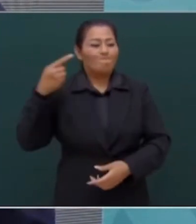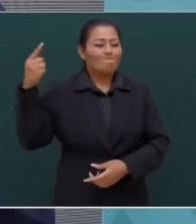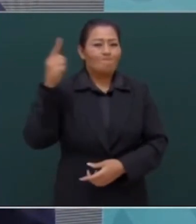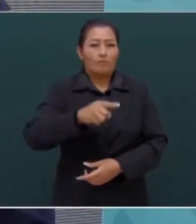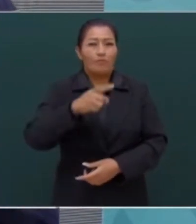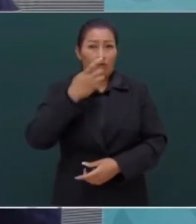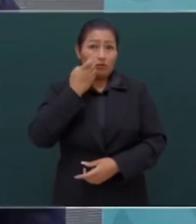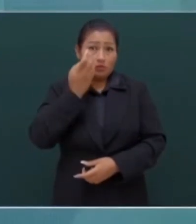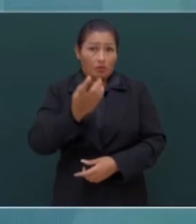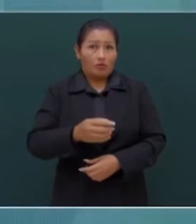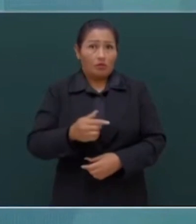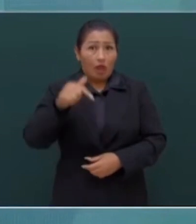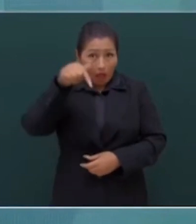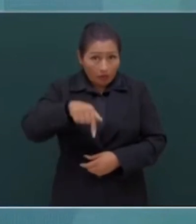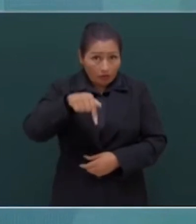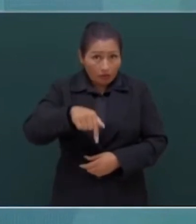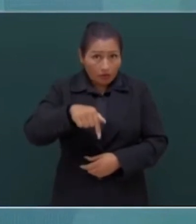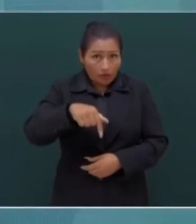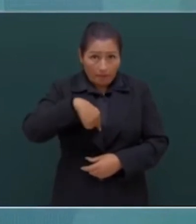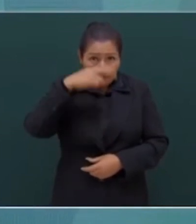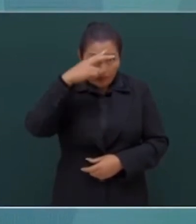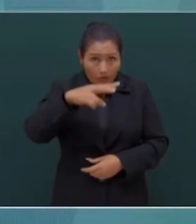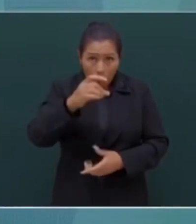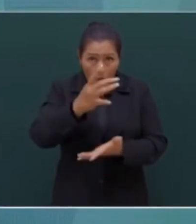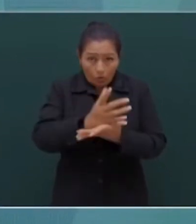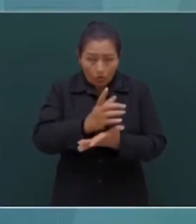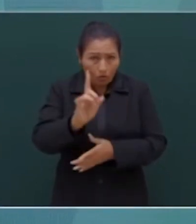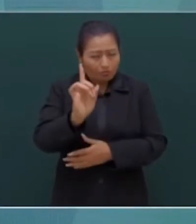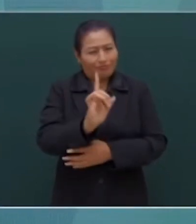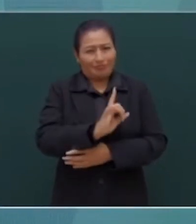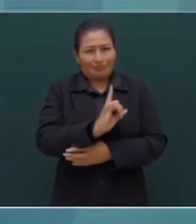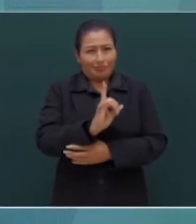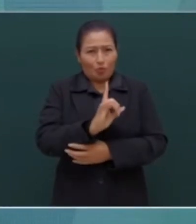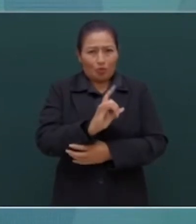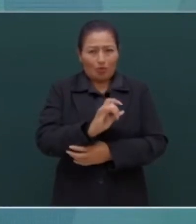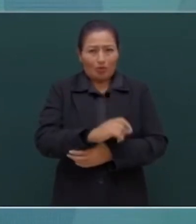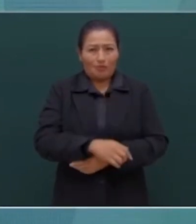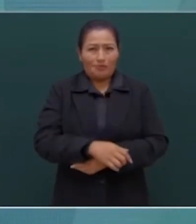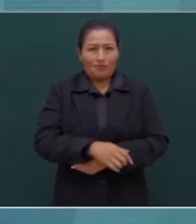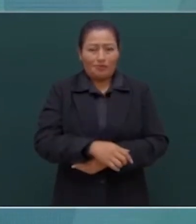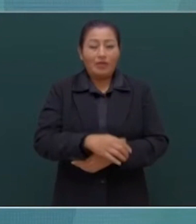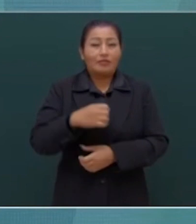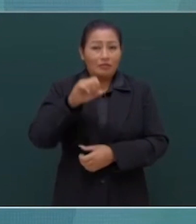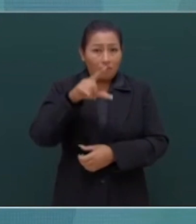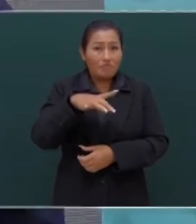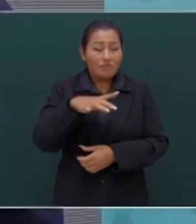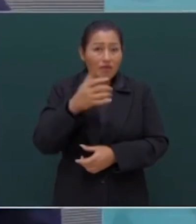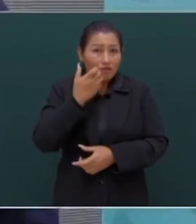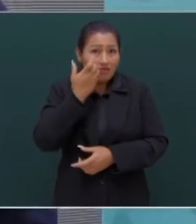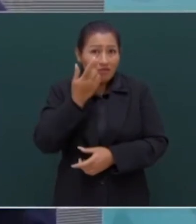Y no sólo aquí se fabrican